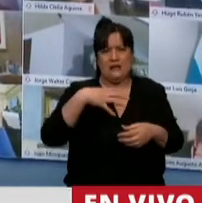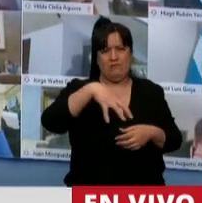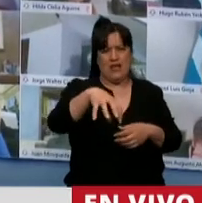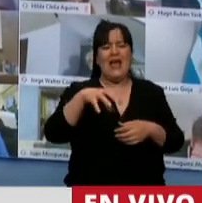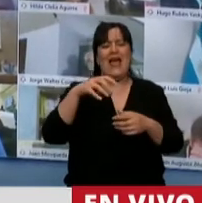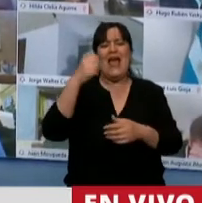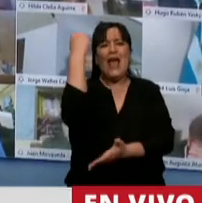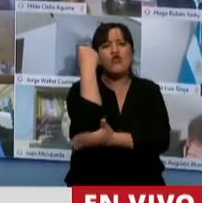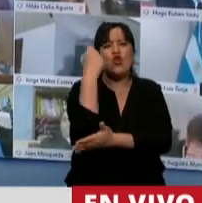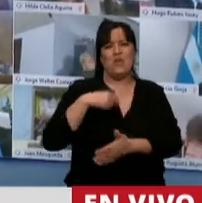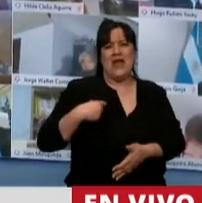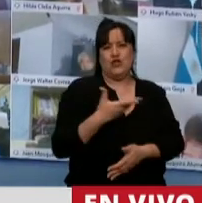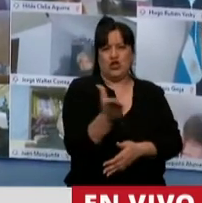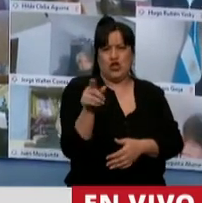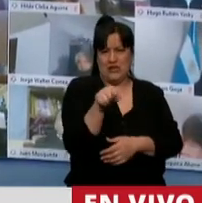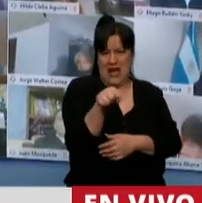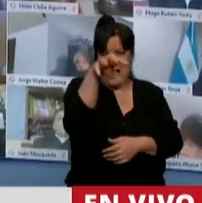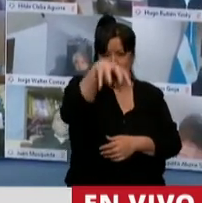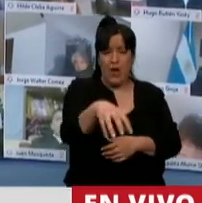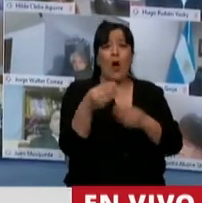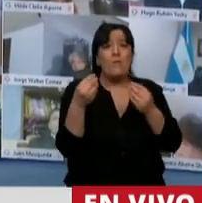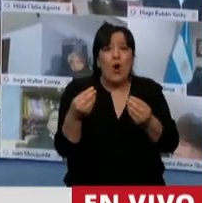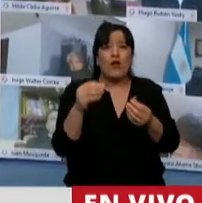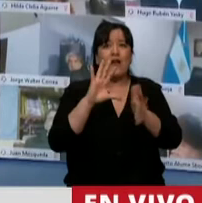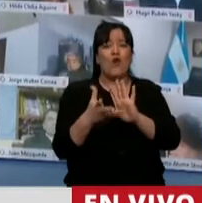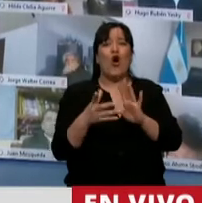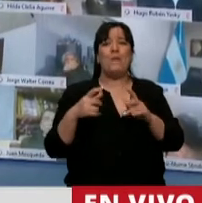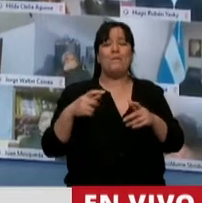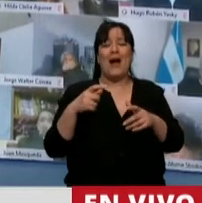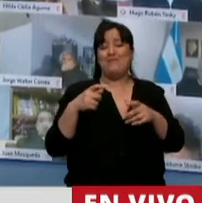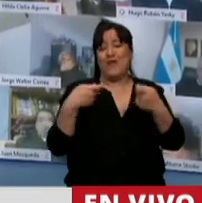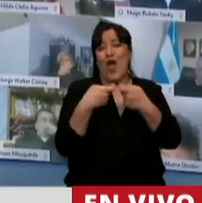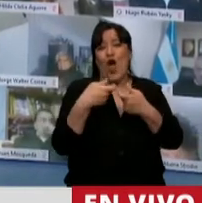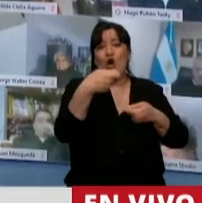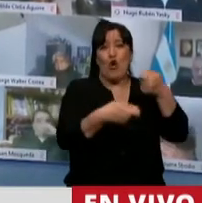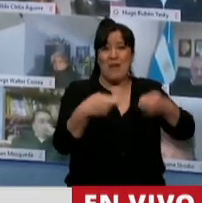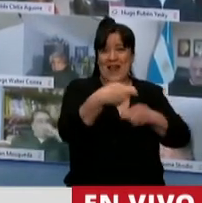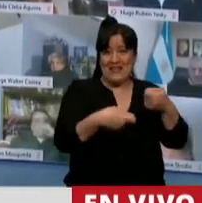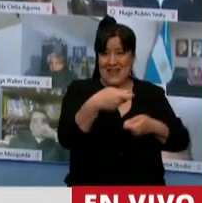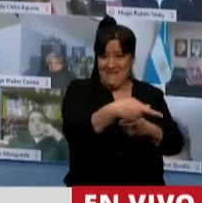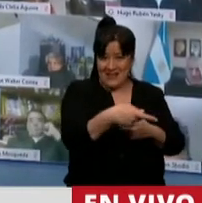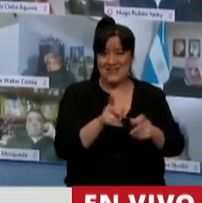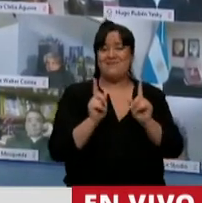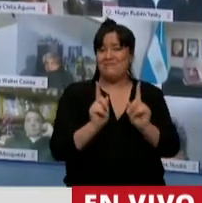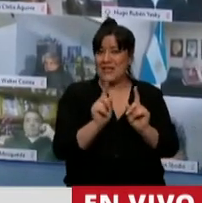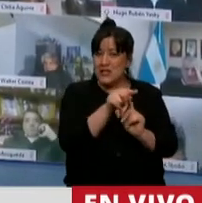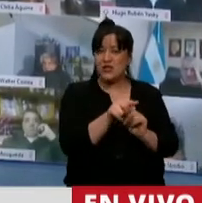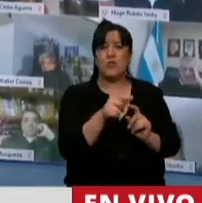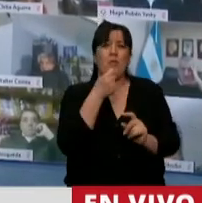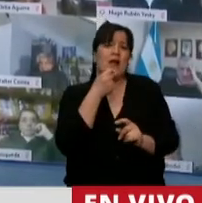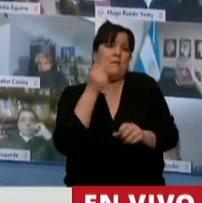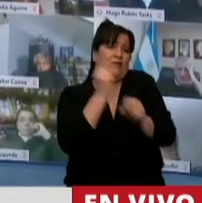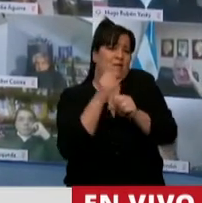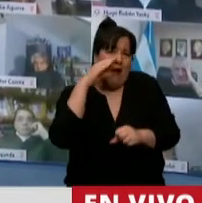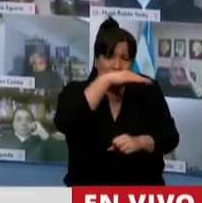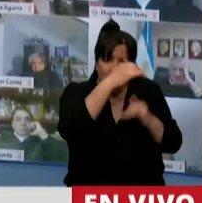economía social. porque con cooperativizar muchas de las actividades que se hacen desde el negro,